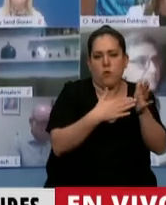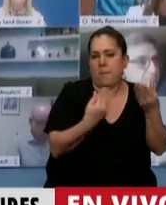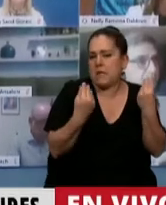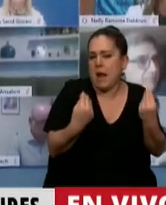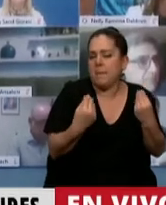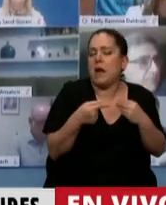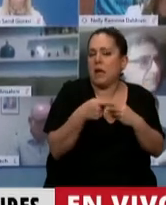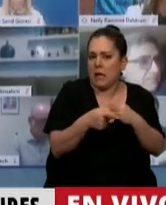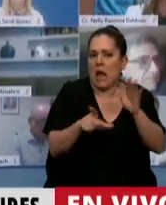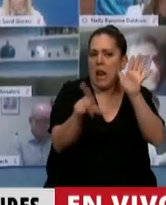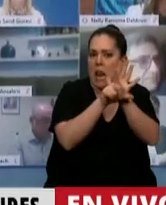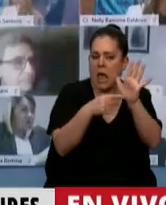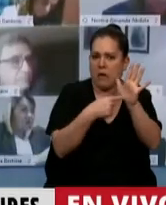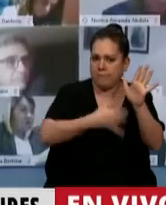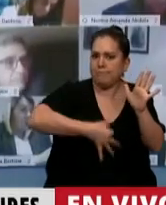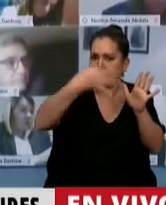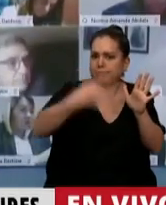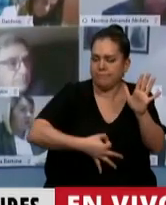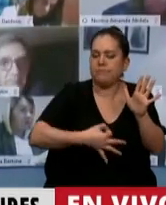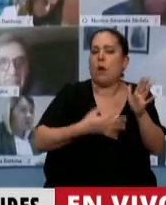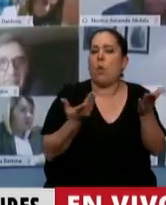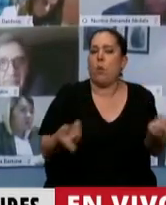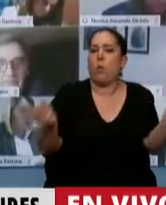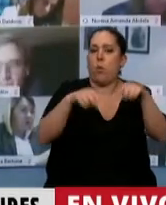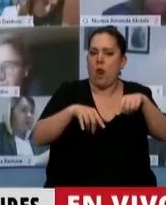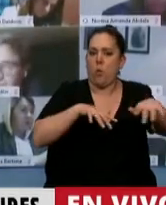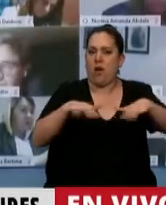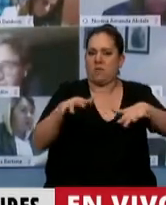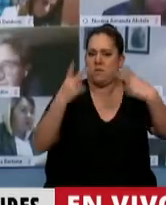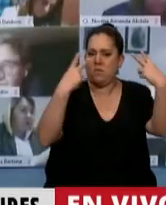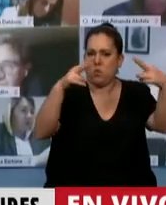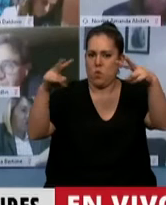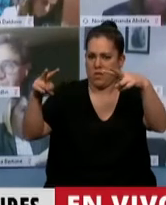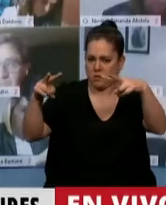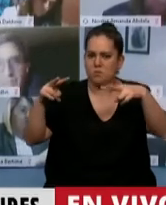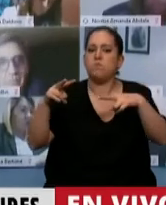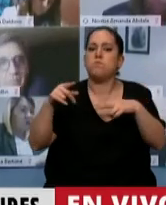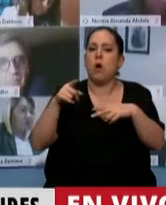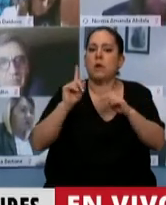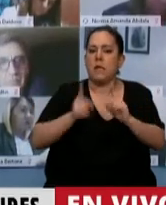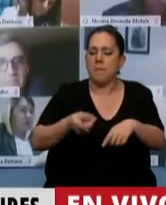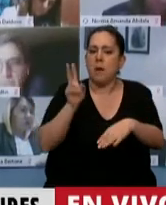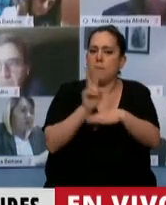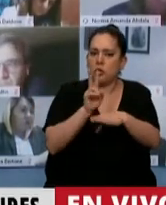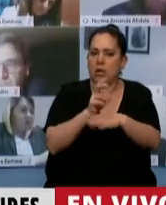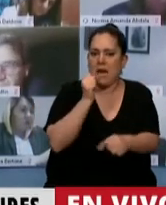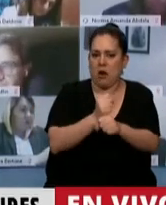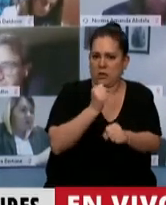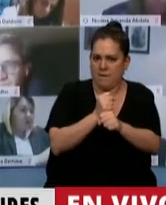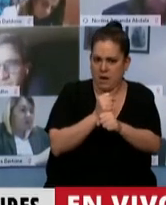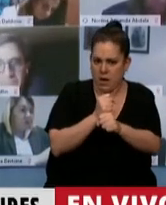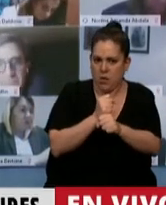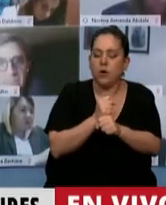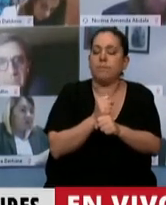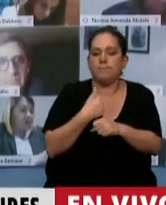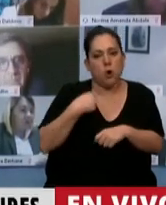una ley que permita reactivar el turismo y proteger a los trabajadores. Creo que en